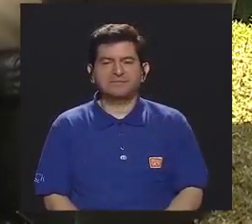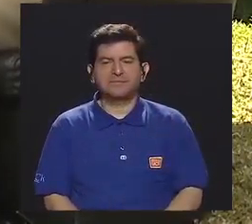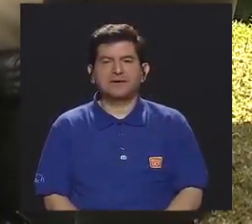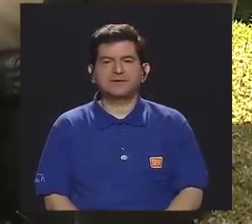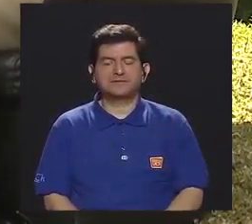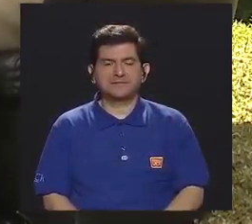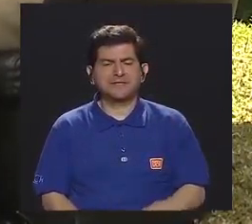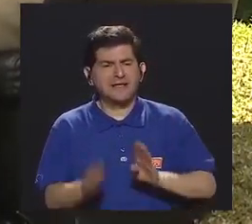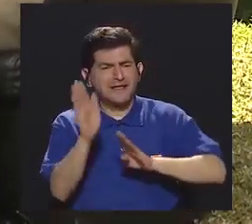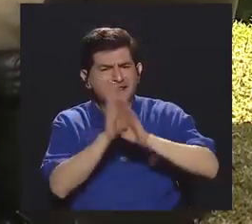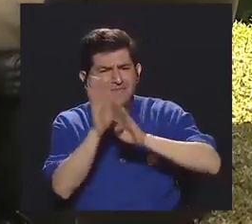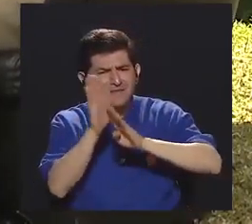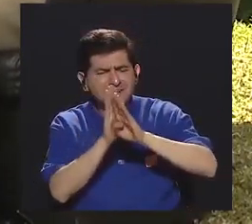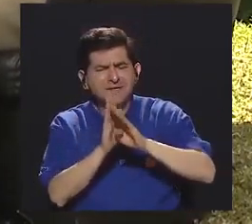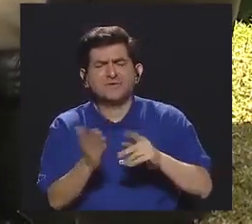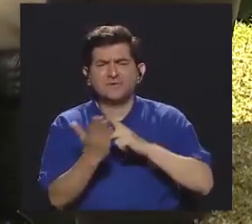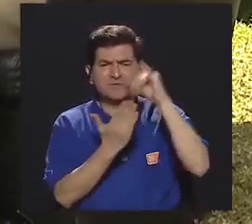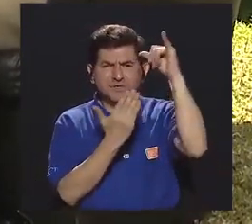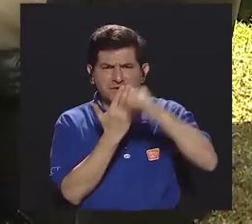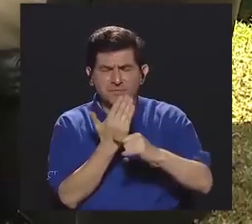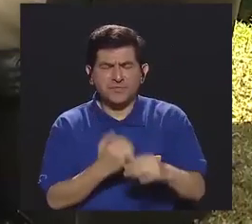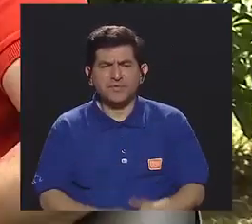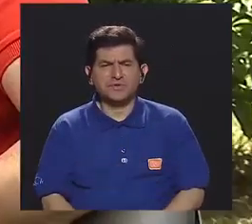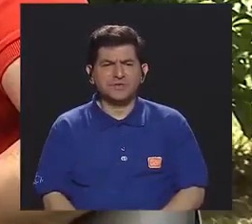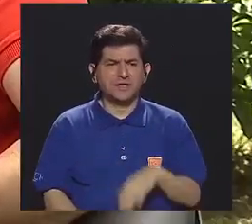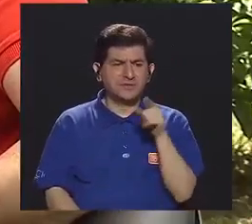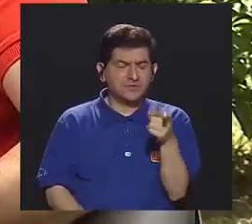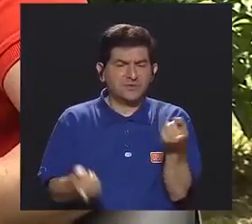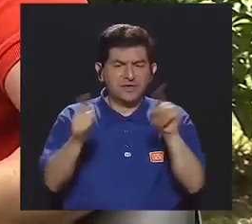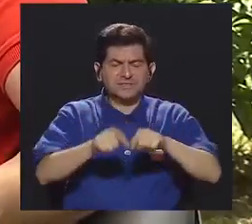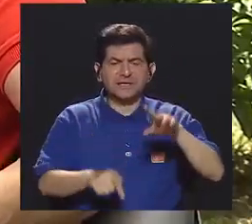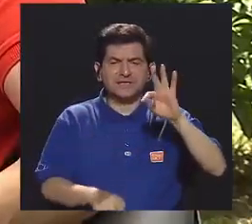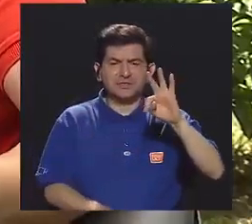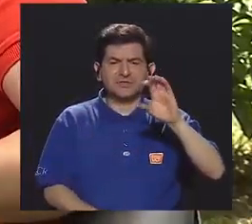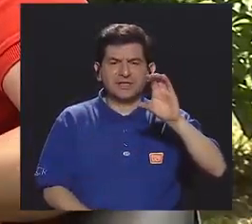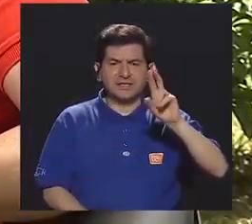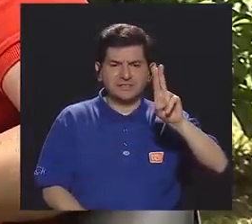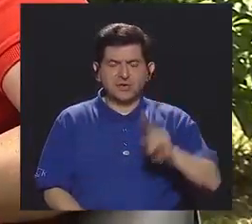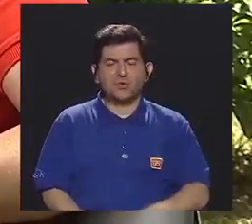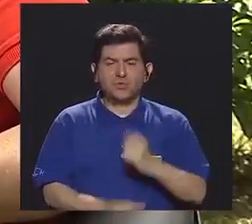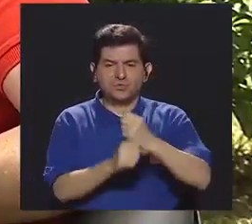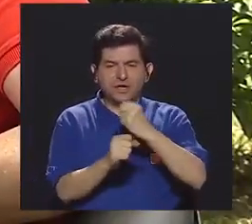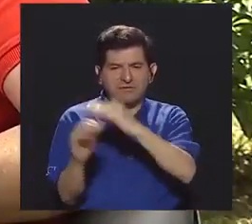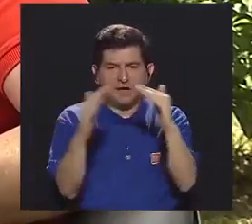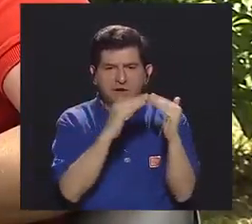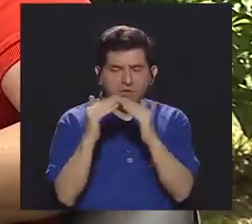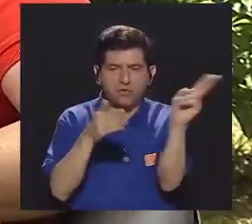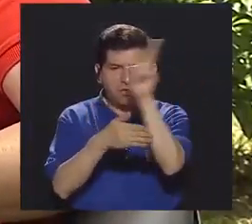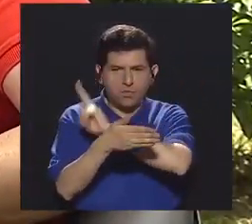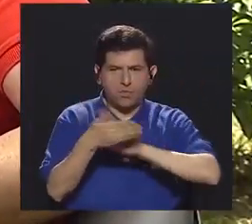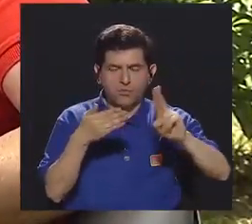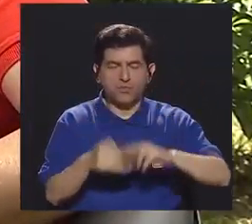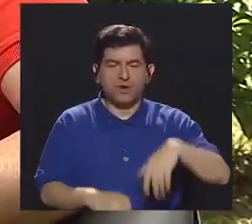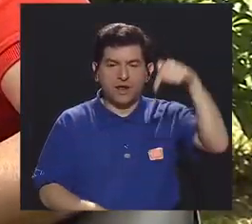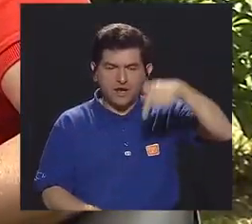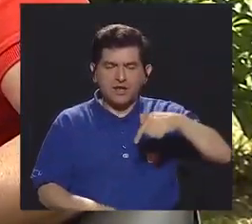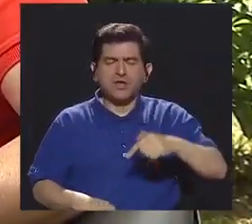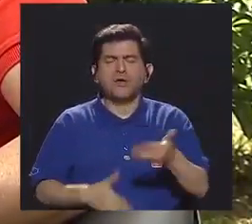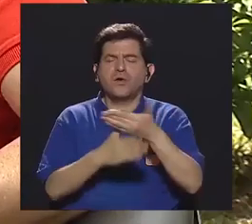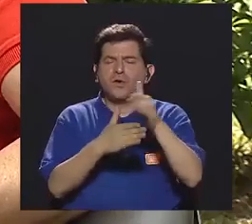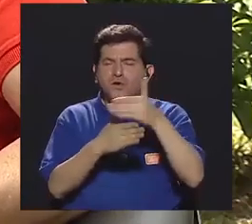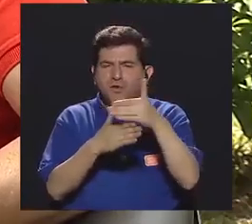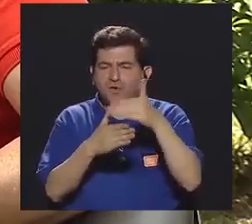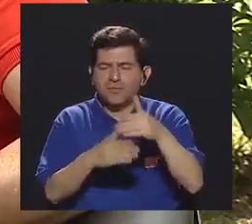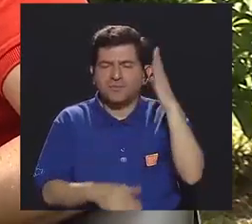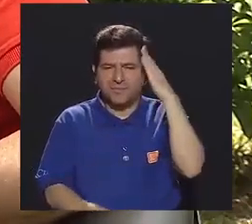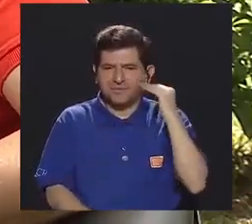ambas han venido desarrollando este proyecto a través de un TCU, un trabajo comunal universitario, y el cual el día de hoy nos están